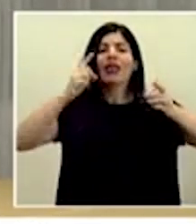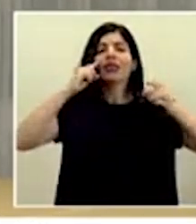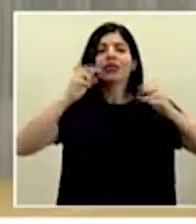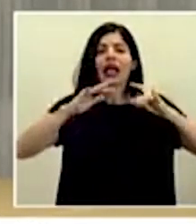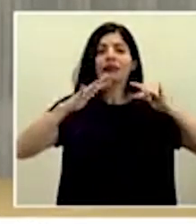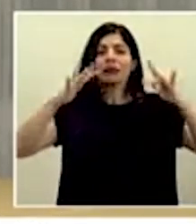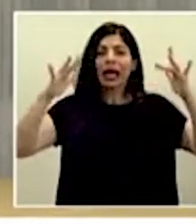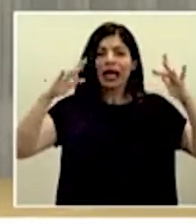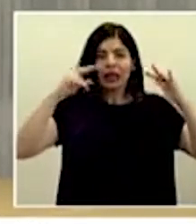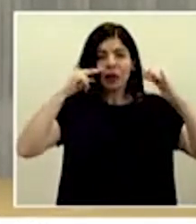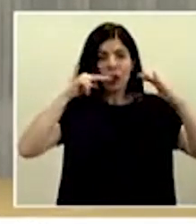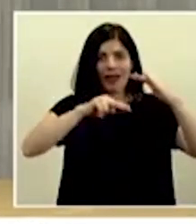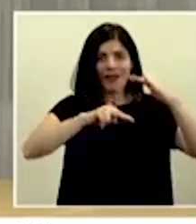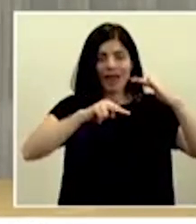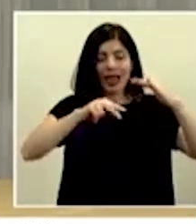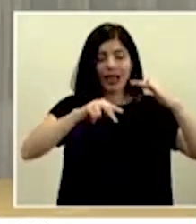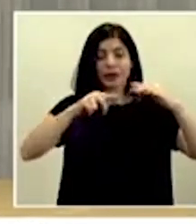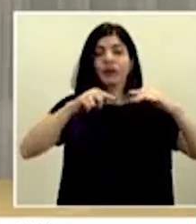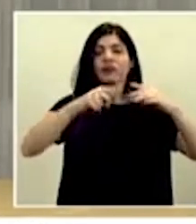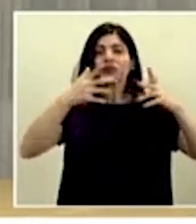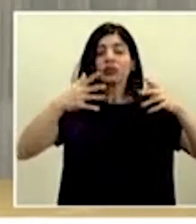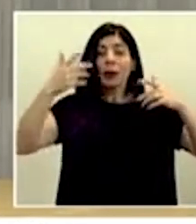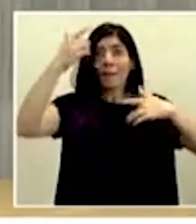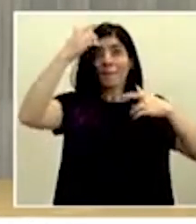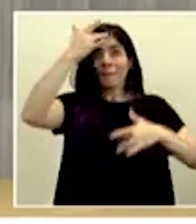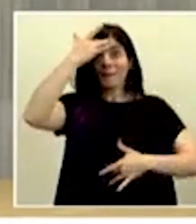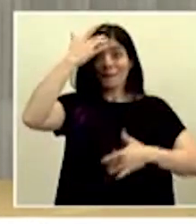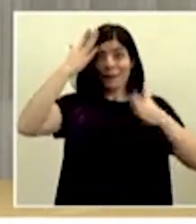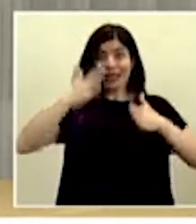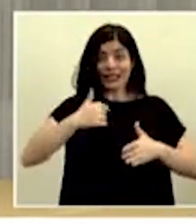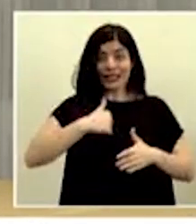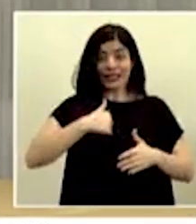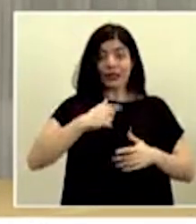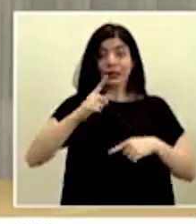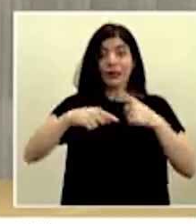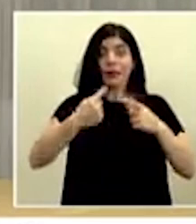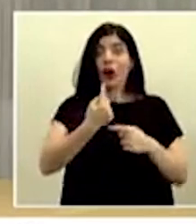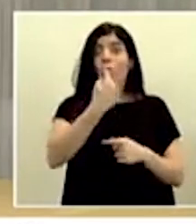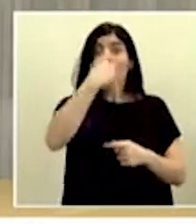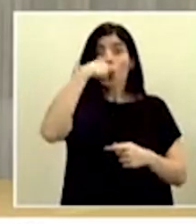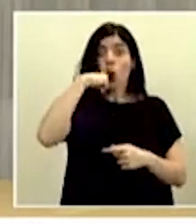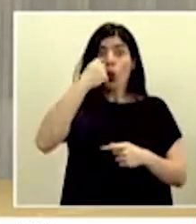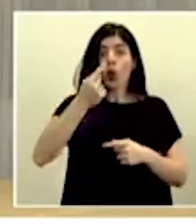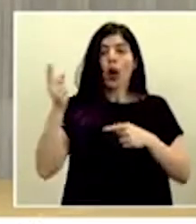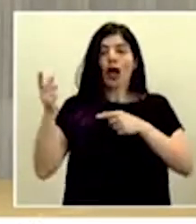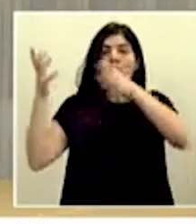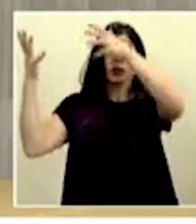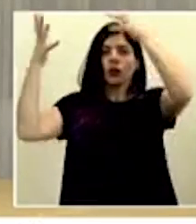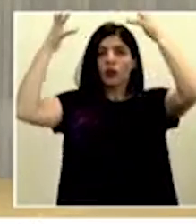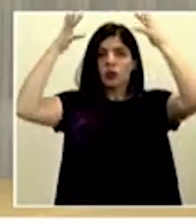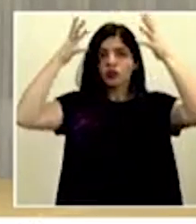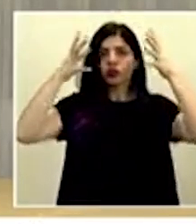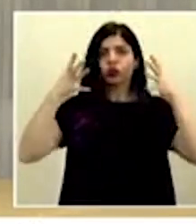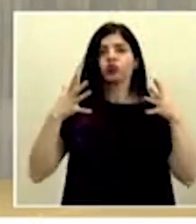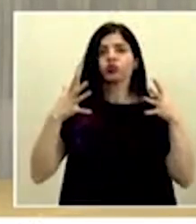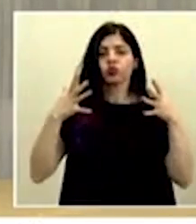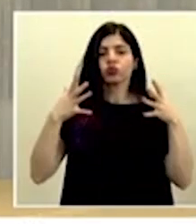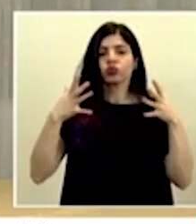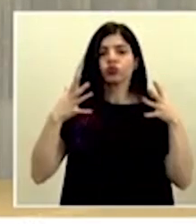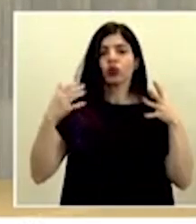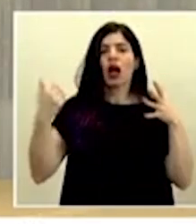encima de la cabeza del paciente que va a ser entubado o extubado. Tienen un